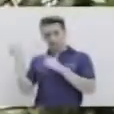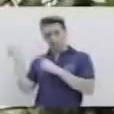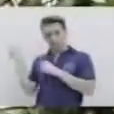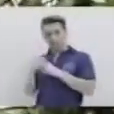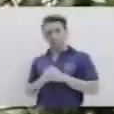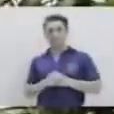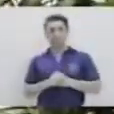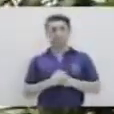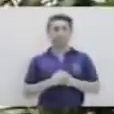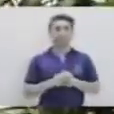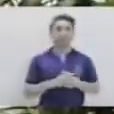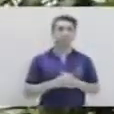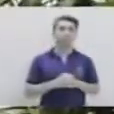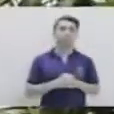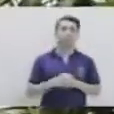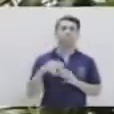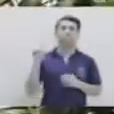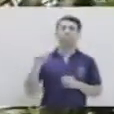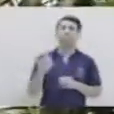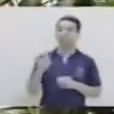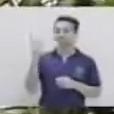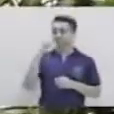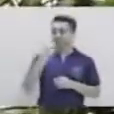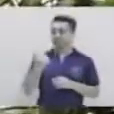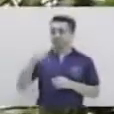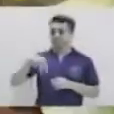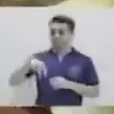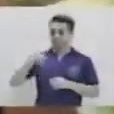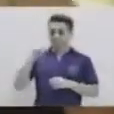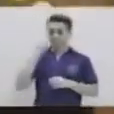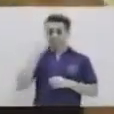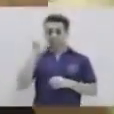y la tenemos aquí. Luego la sandía.